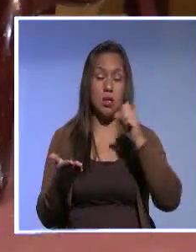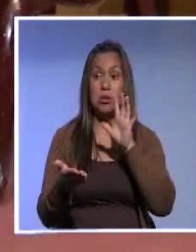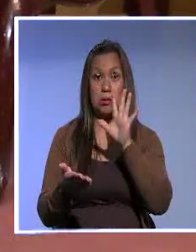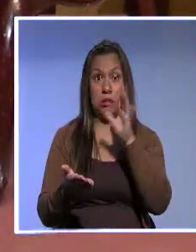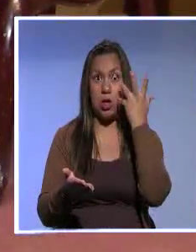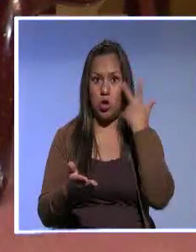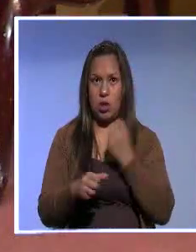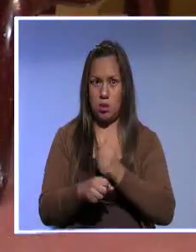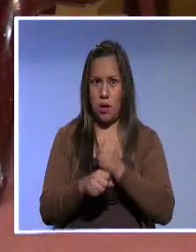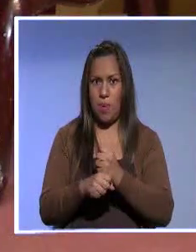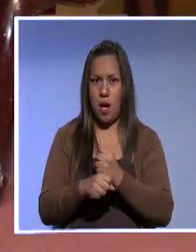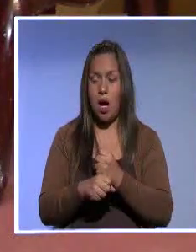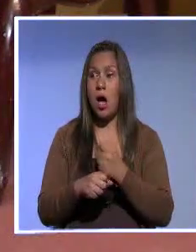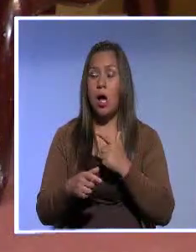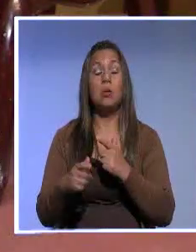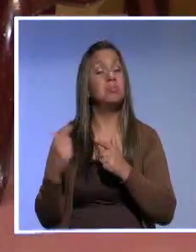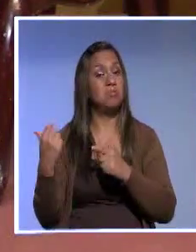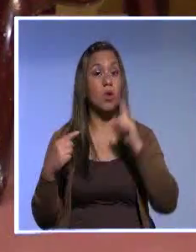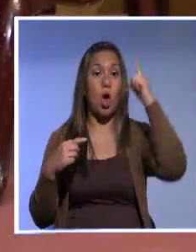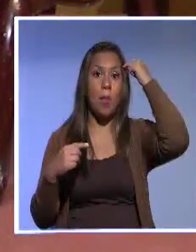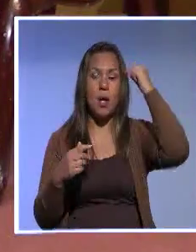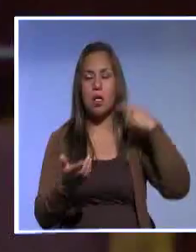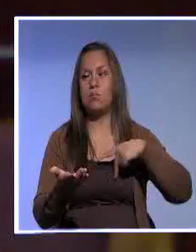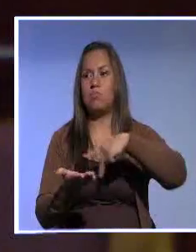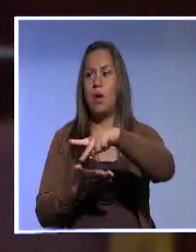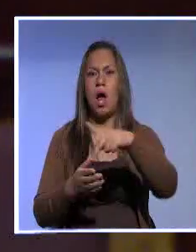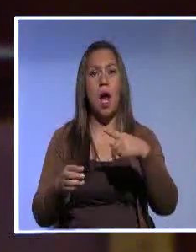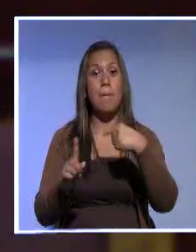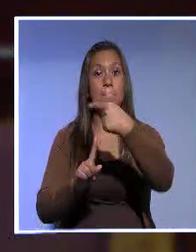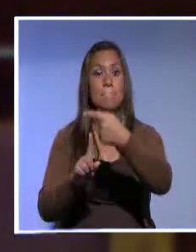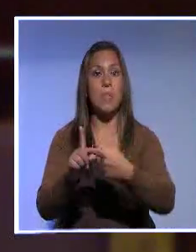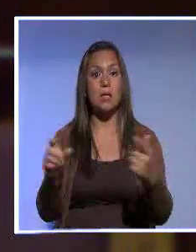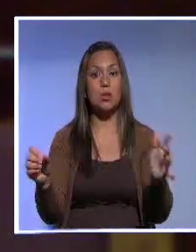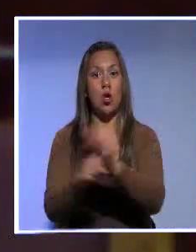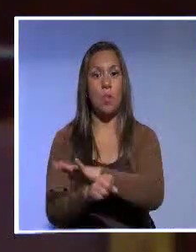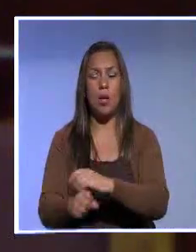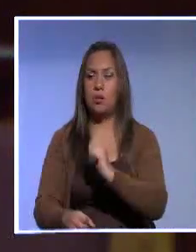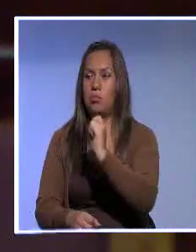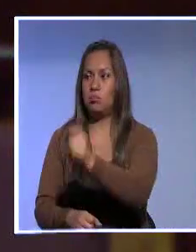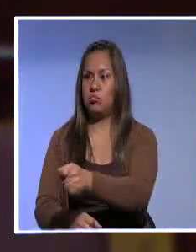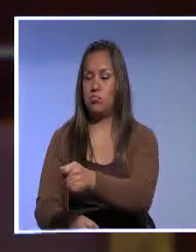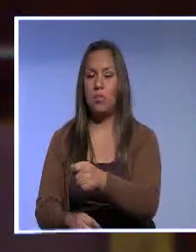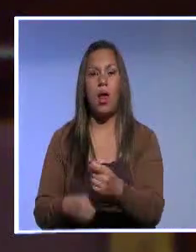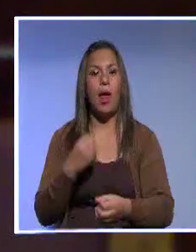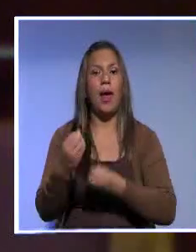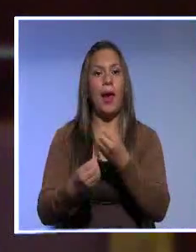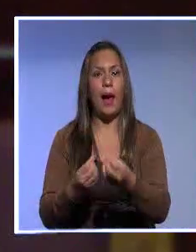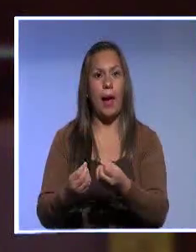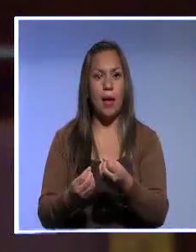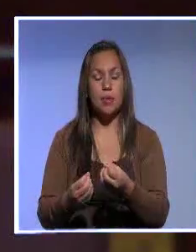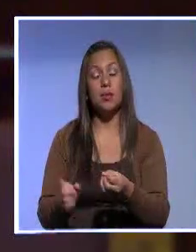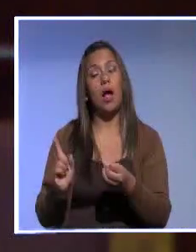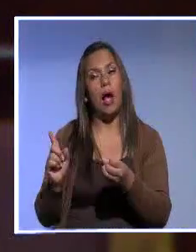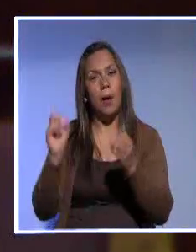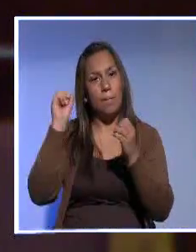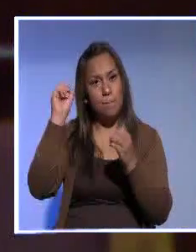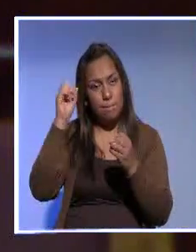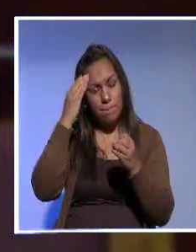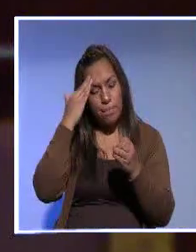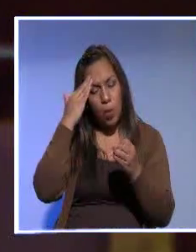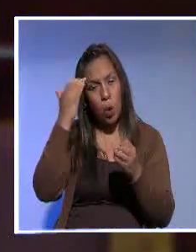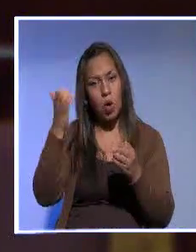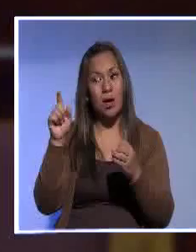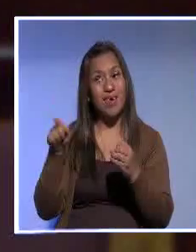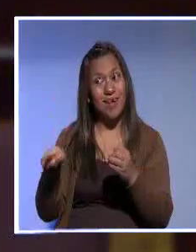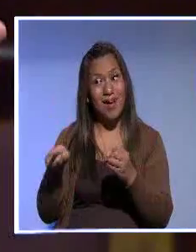¿Con qué objetivo? Para que por lo menos tenga ese mes de ingreso, y después trate de buscar un trabajo, que no lo va a encontrar al mes siguiente, sino que